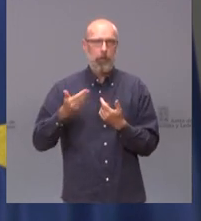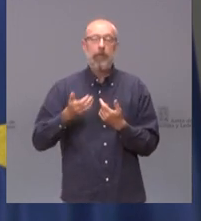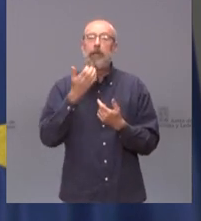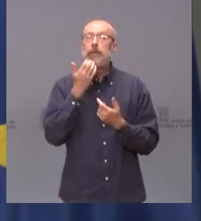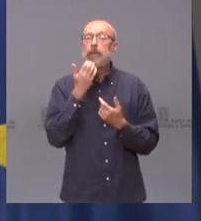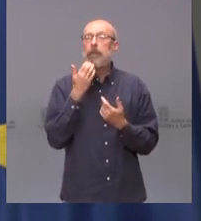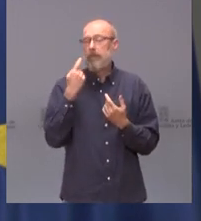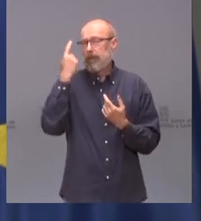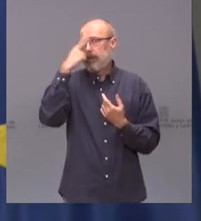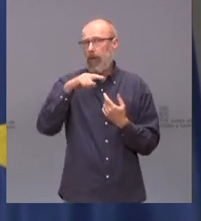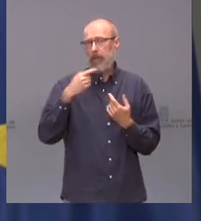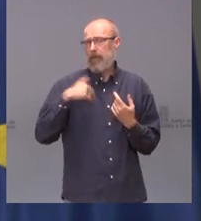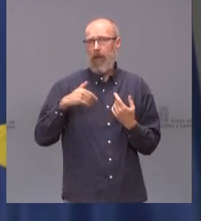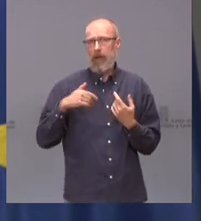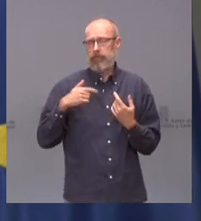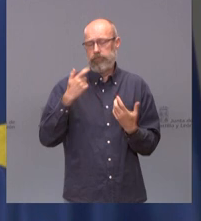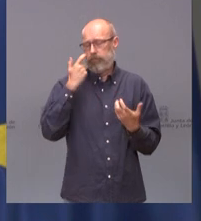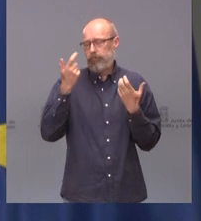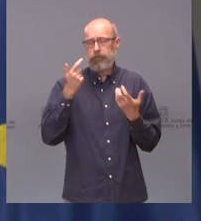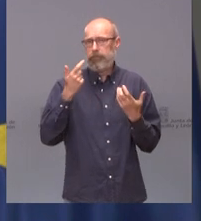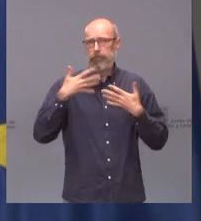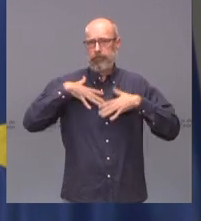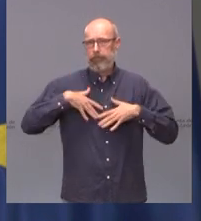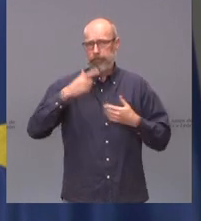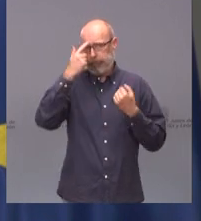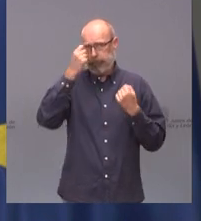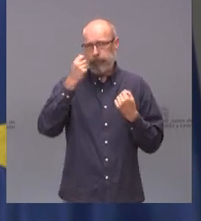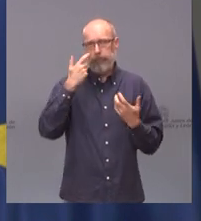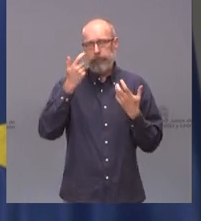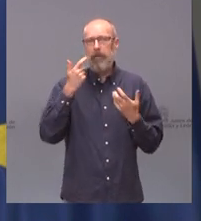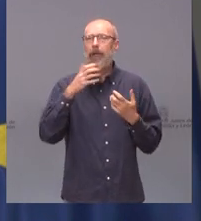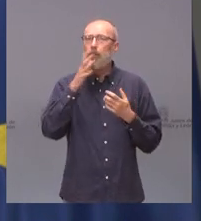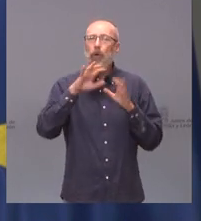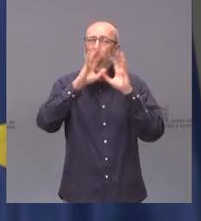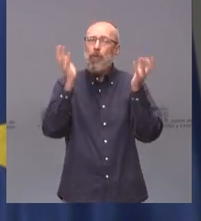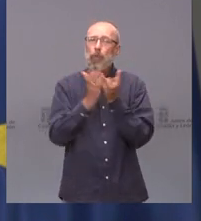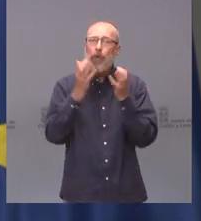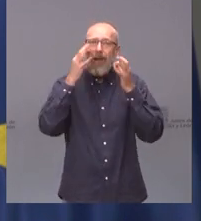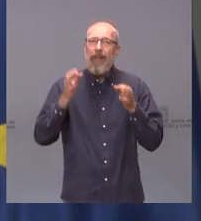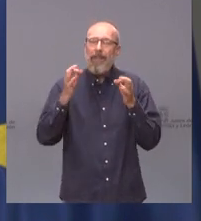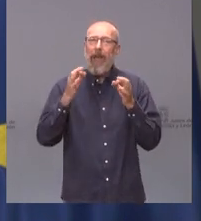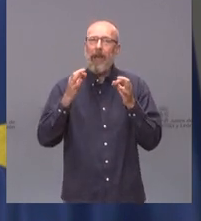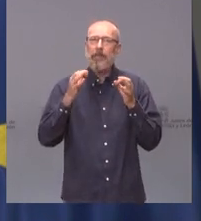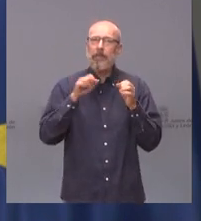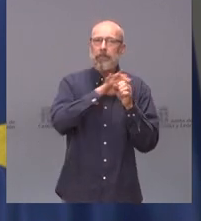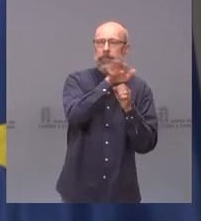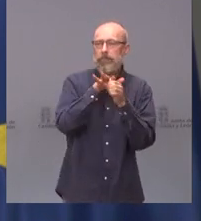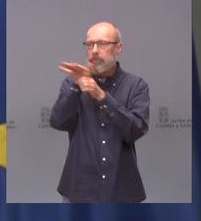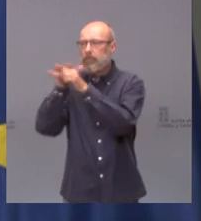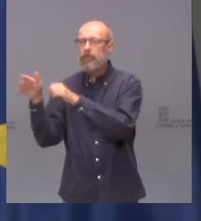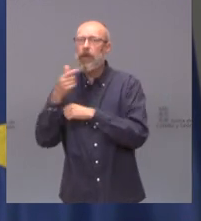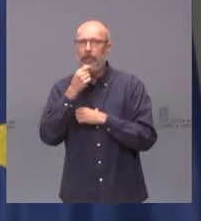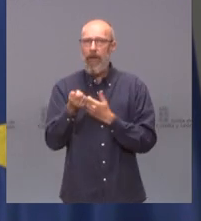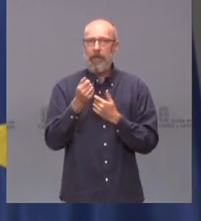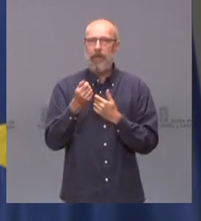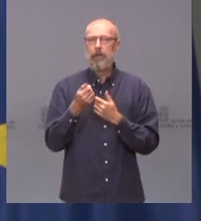la pandemia es que el mundo es muy pequeño y espero que no cometamos los errores que hemos cometido otras